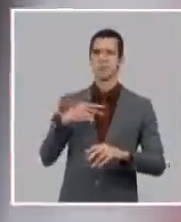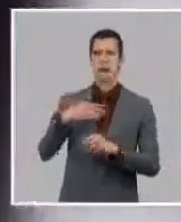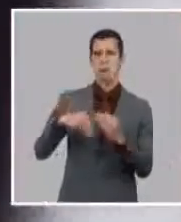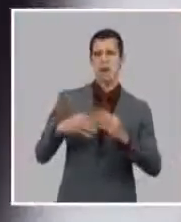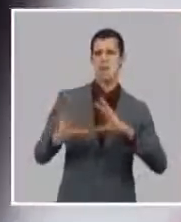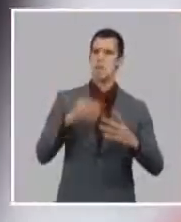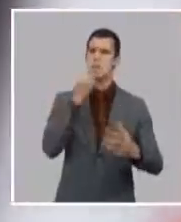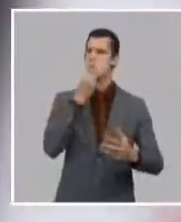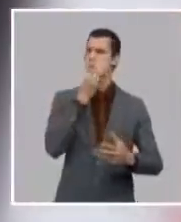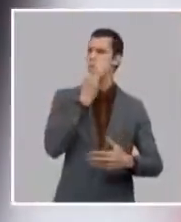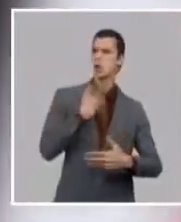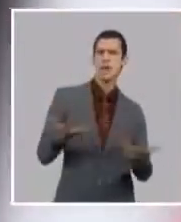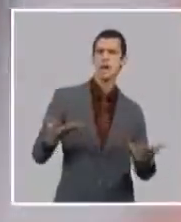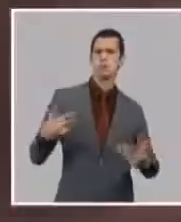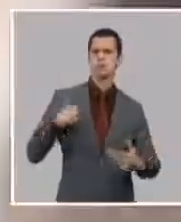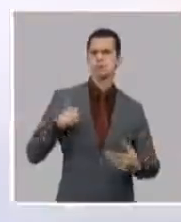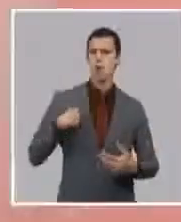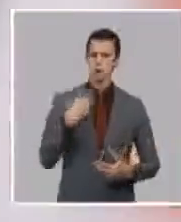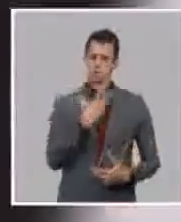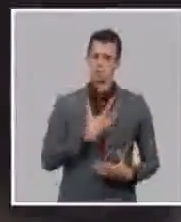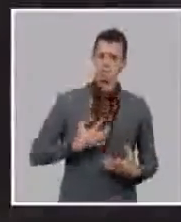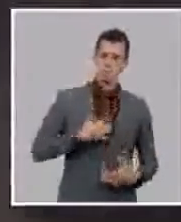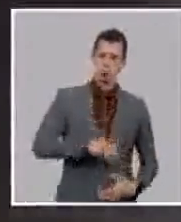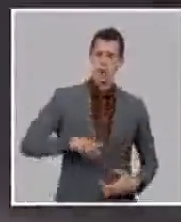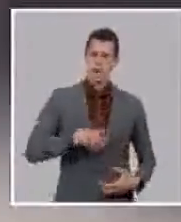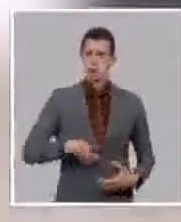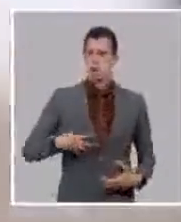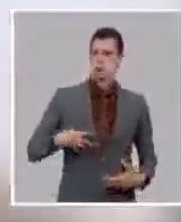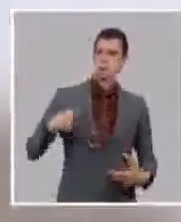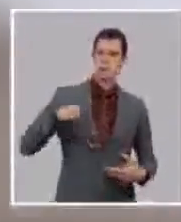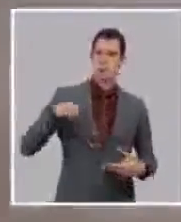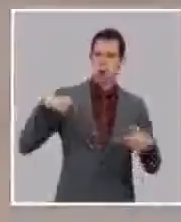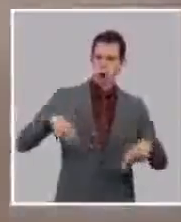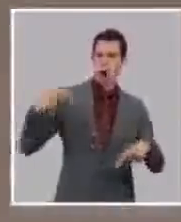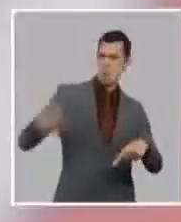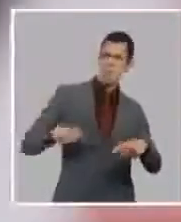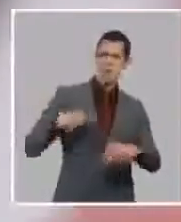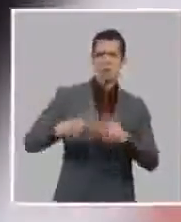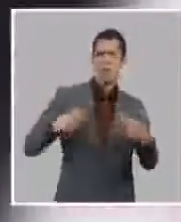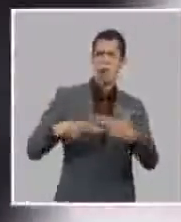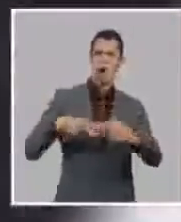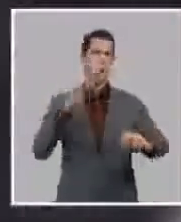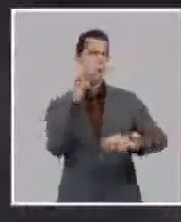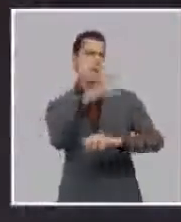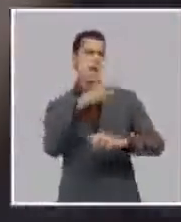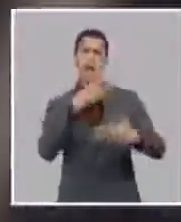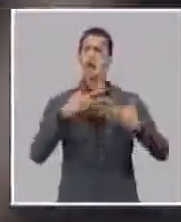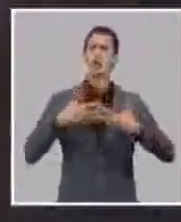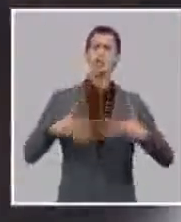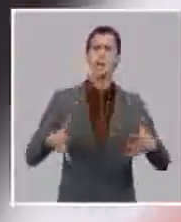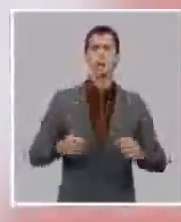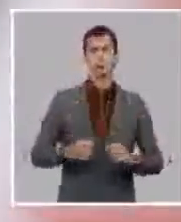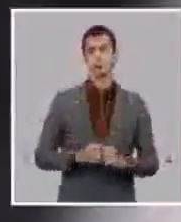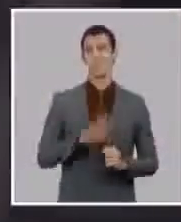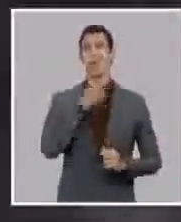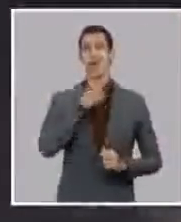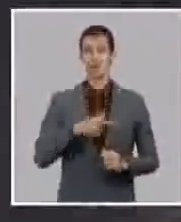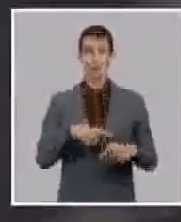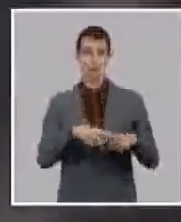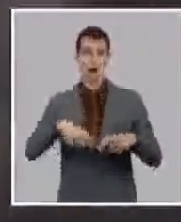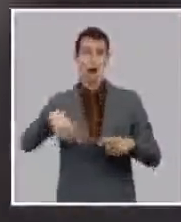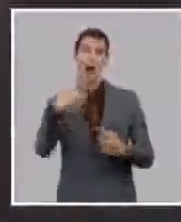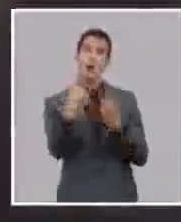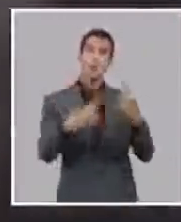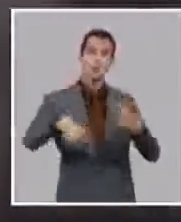con los jóvenes me contrasta porque nosotros nos hemos reunido sobre todo en este tiempo de pandemia con jóvenes en todos los